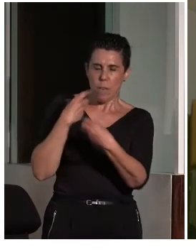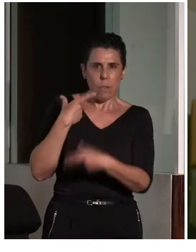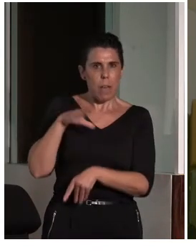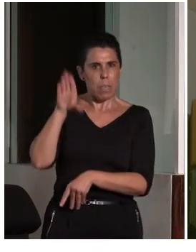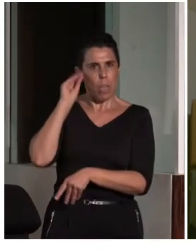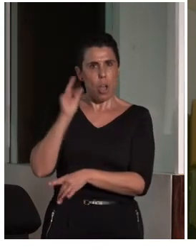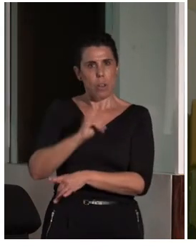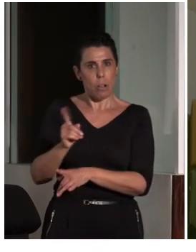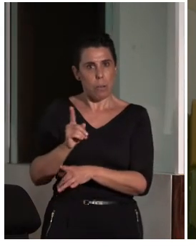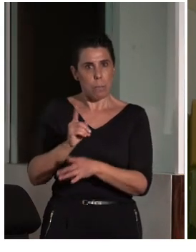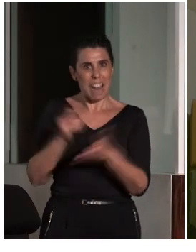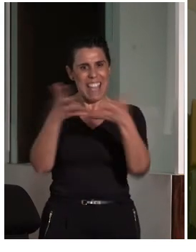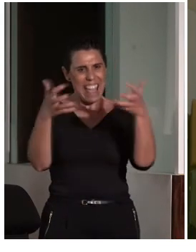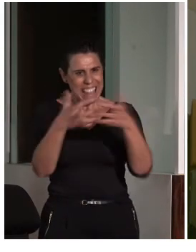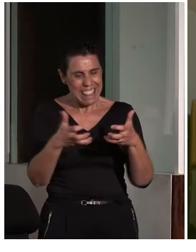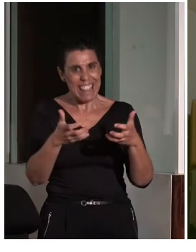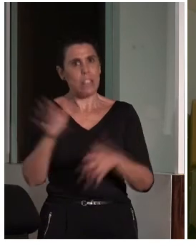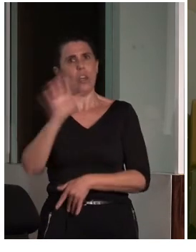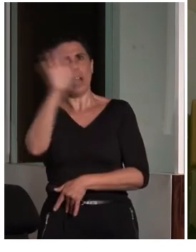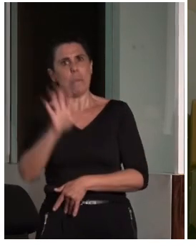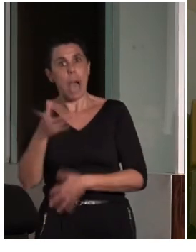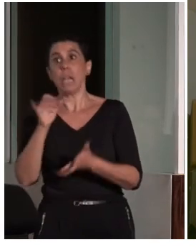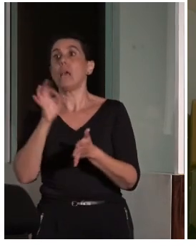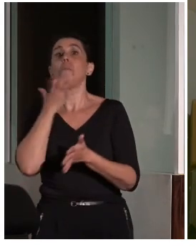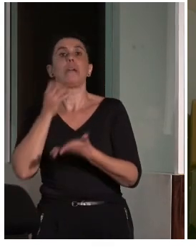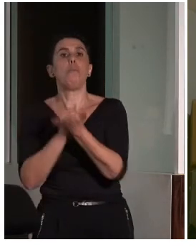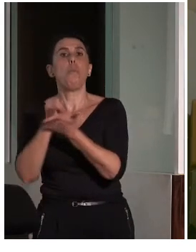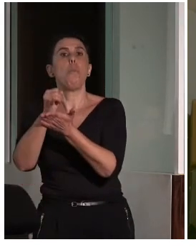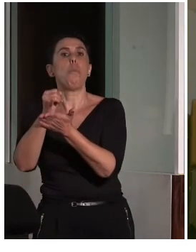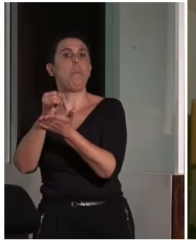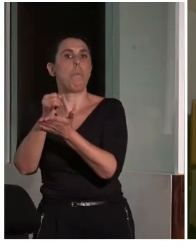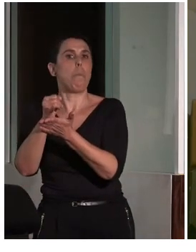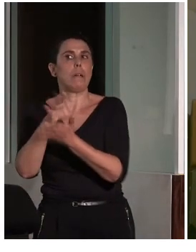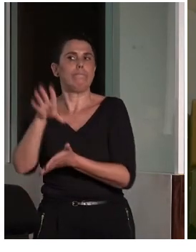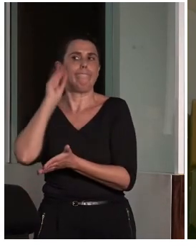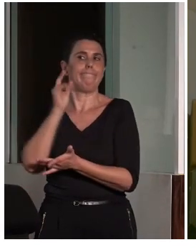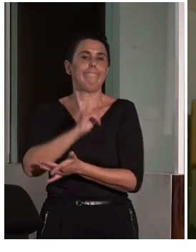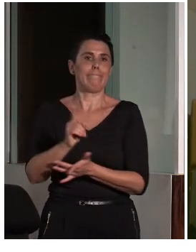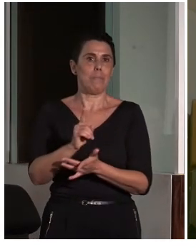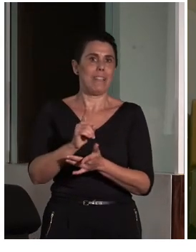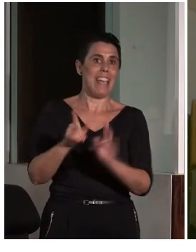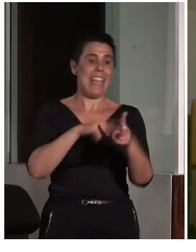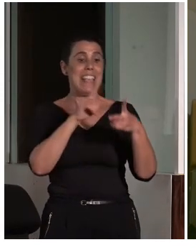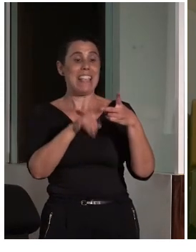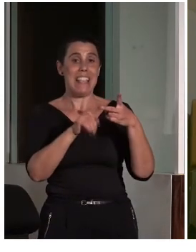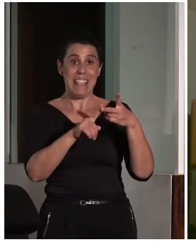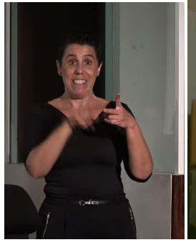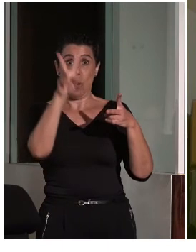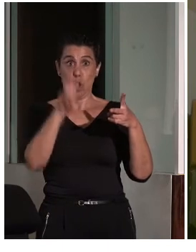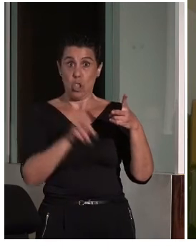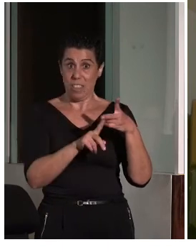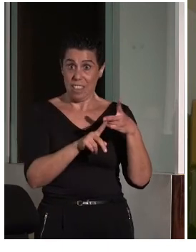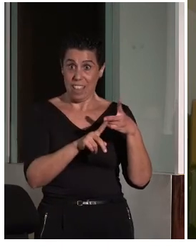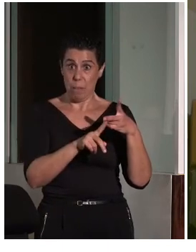tanto a nivel de textos como de imágenes, como puede ser un plano, etc. Esto nos llevaba al segundo aspecto de, la hora de